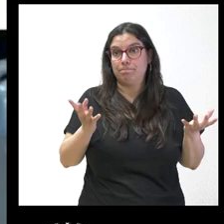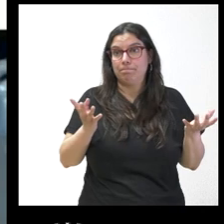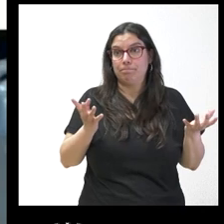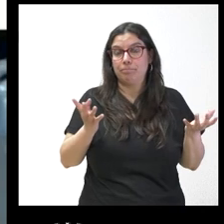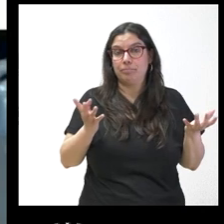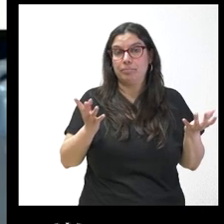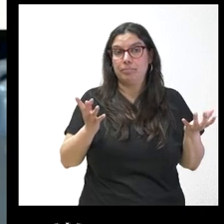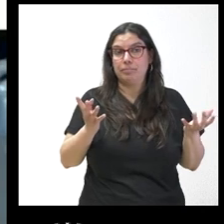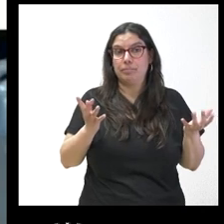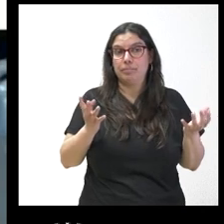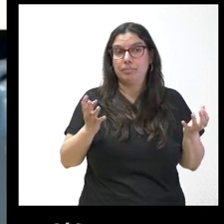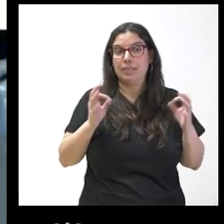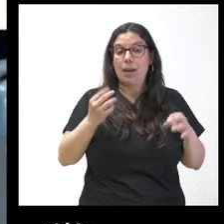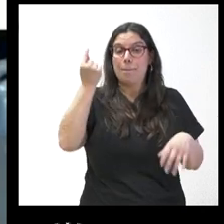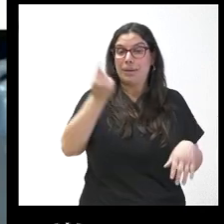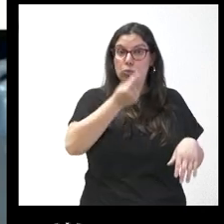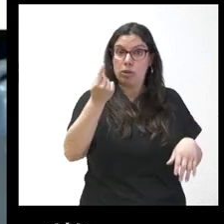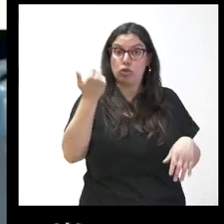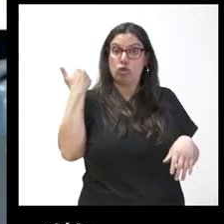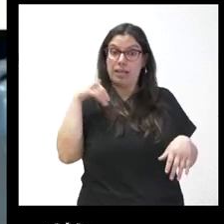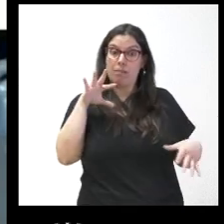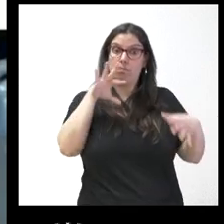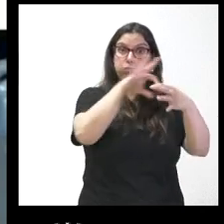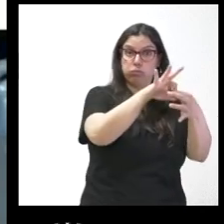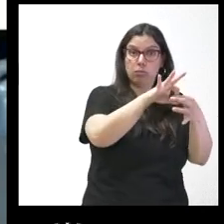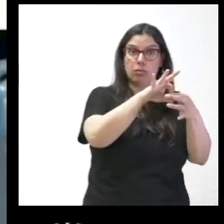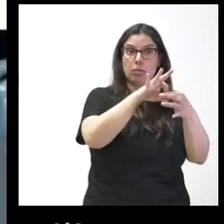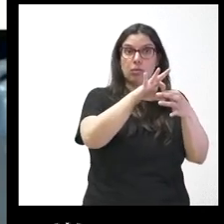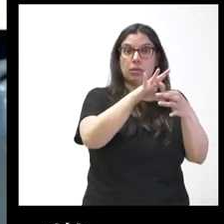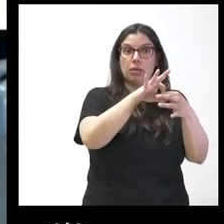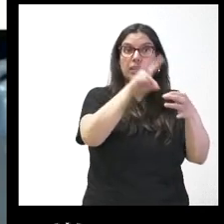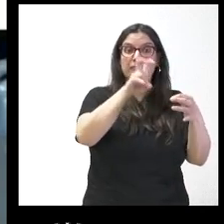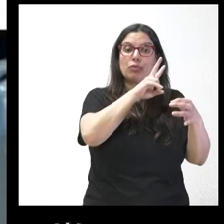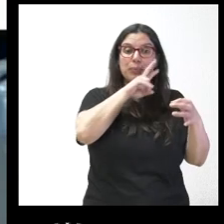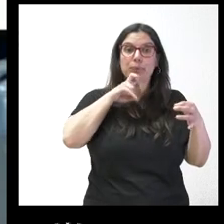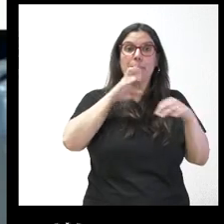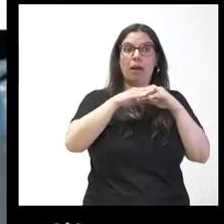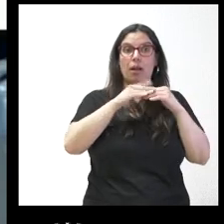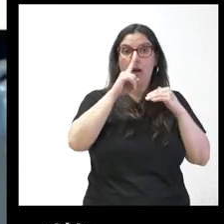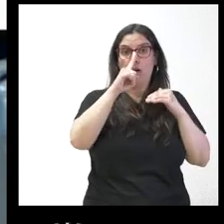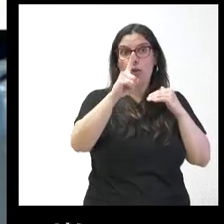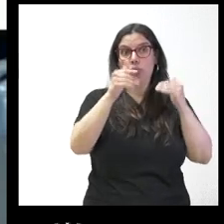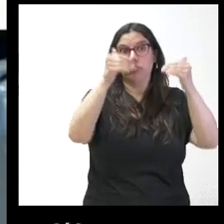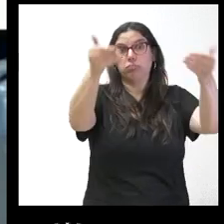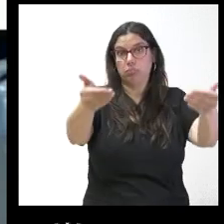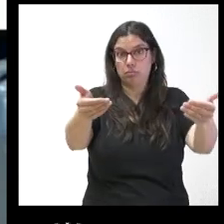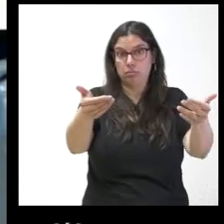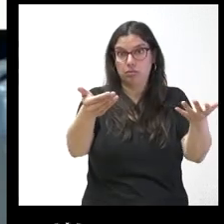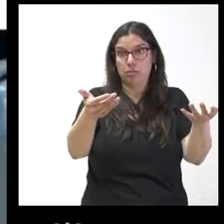exactamente las partidas presupuestarias se corren un año digamos o año y pico porque claro una parodicación de estas